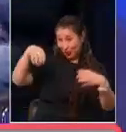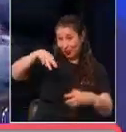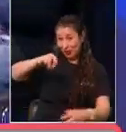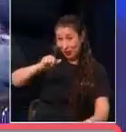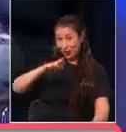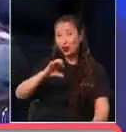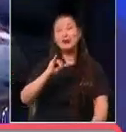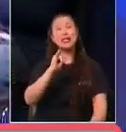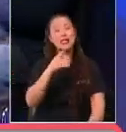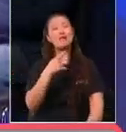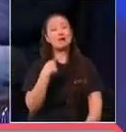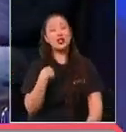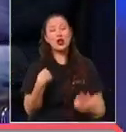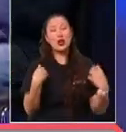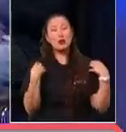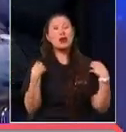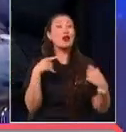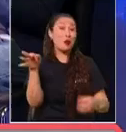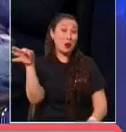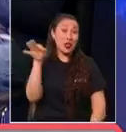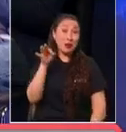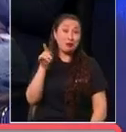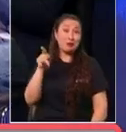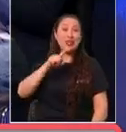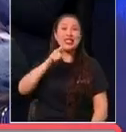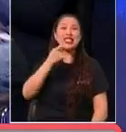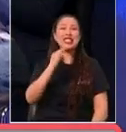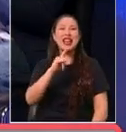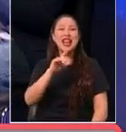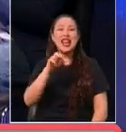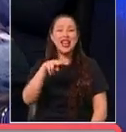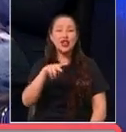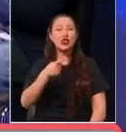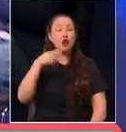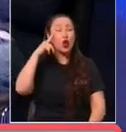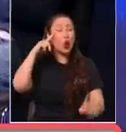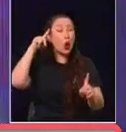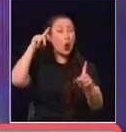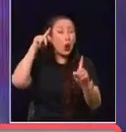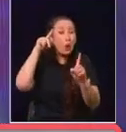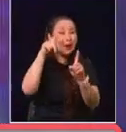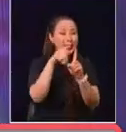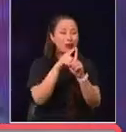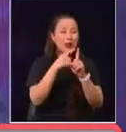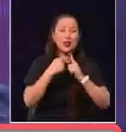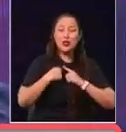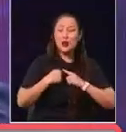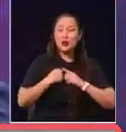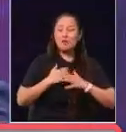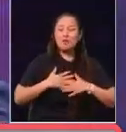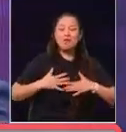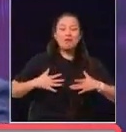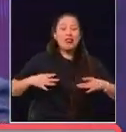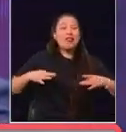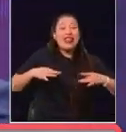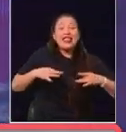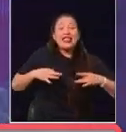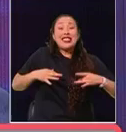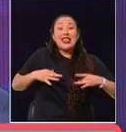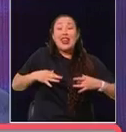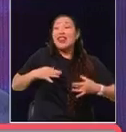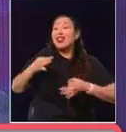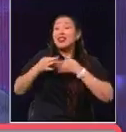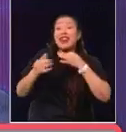cargo. Bueno, como dijo ayer, nos propusimos una meta y me complace decir a toda la comunidad